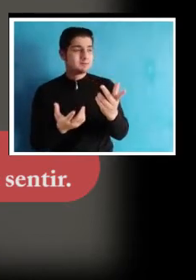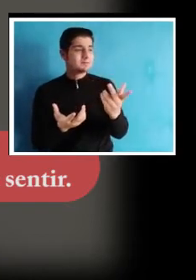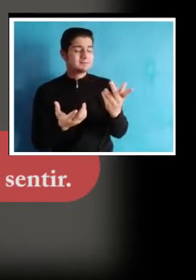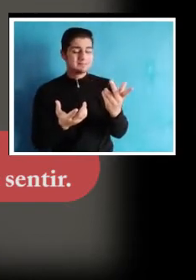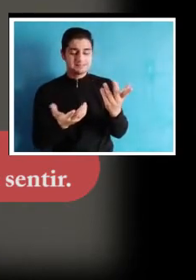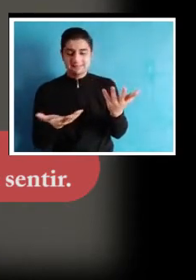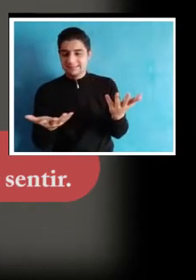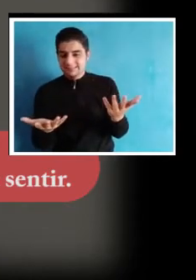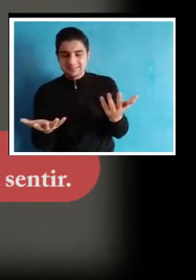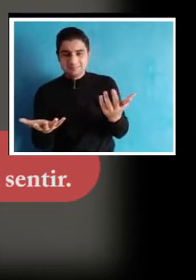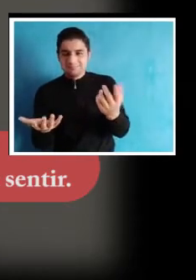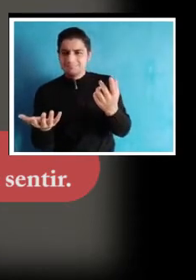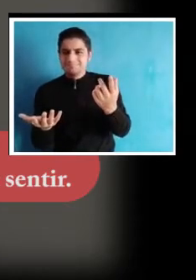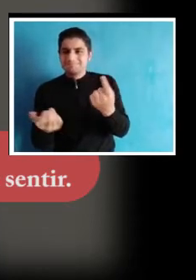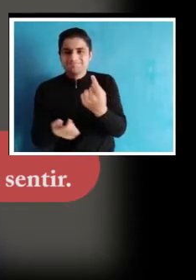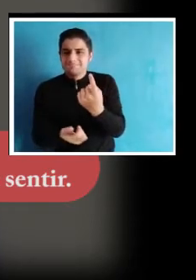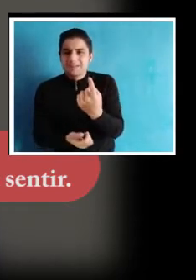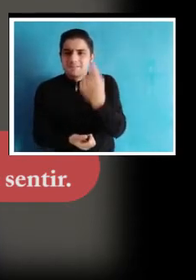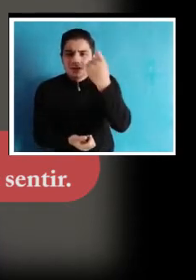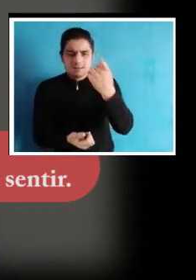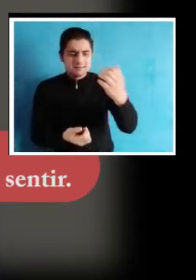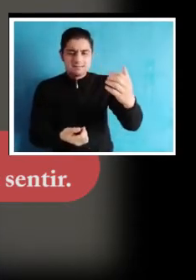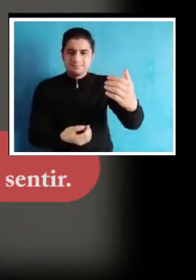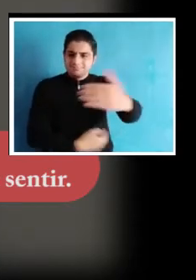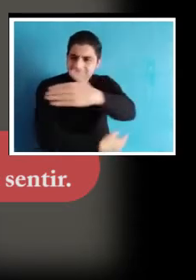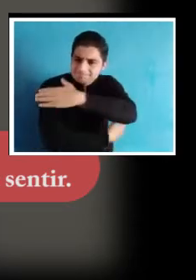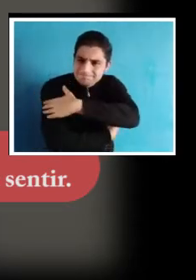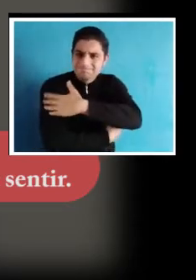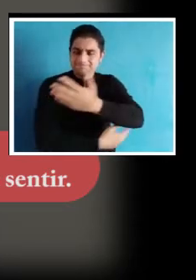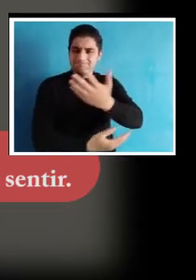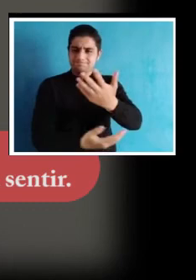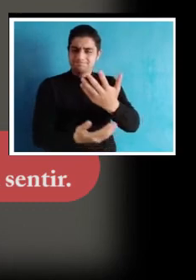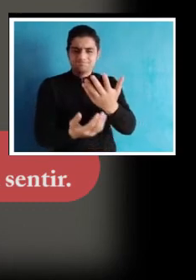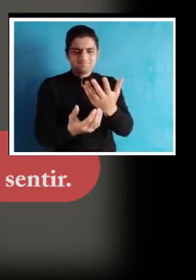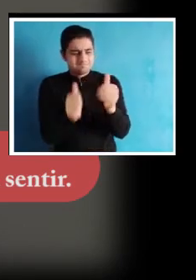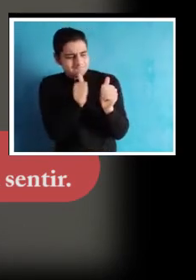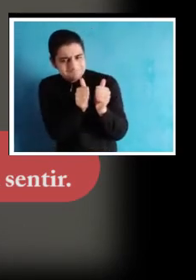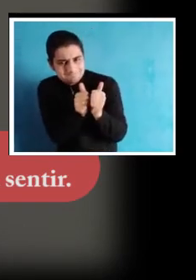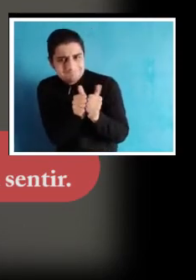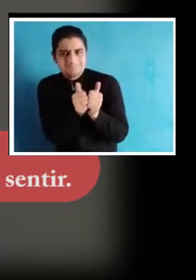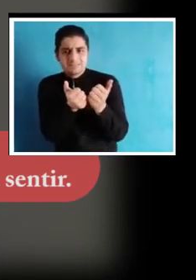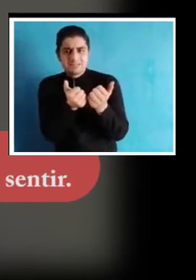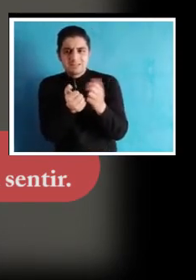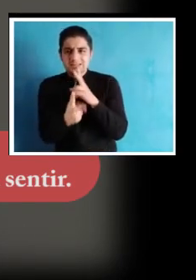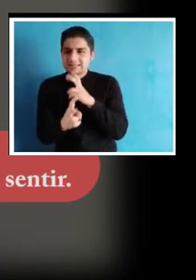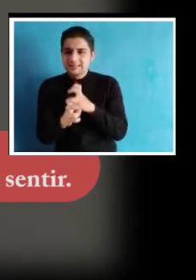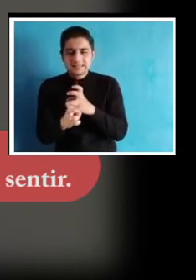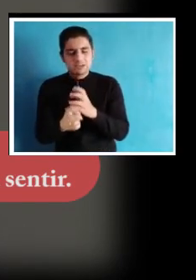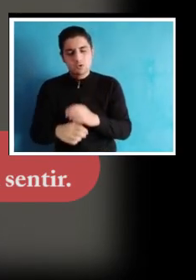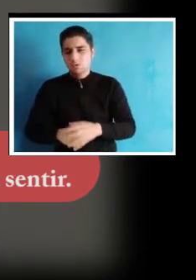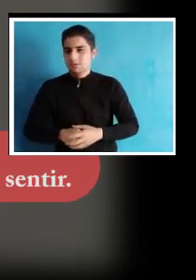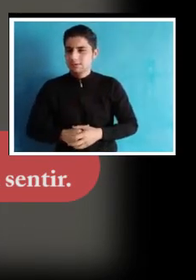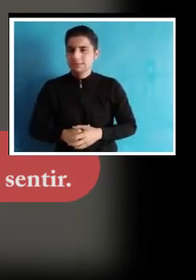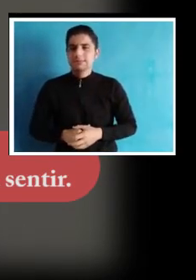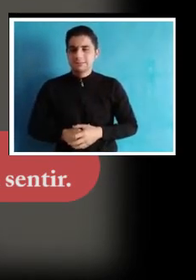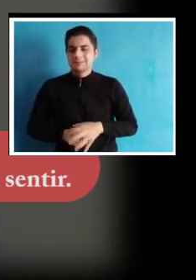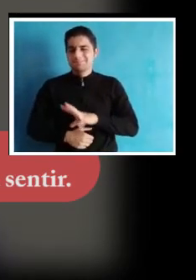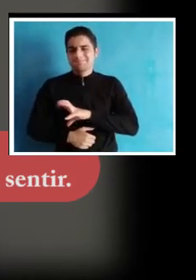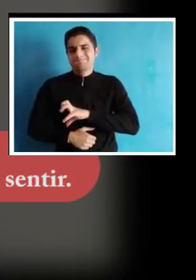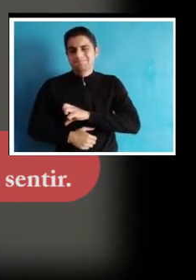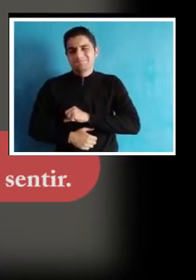comunicación y esa dificultad para tener ese cercano abrazo, pues